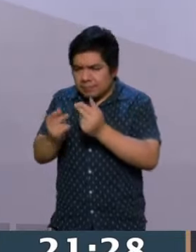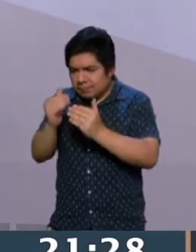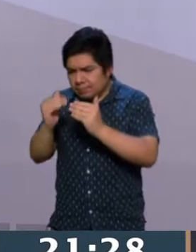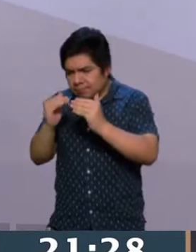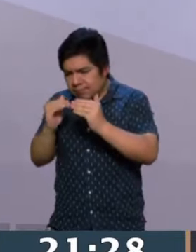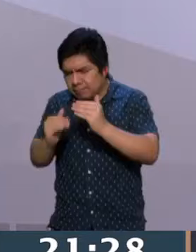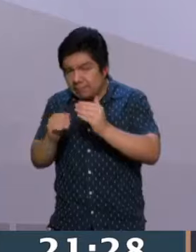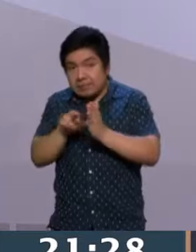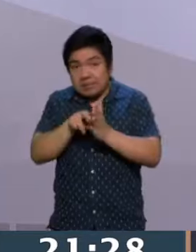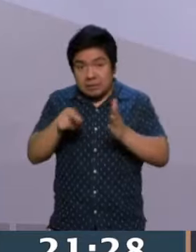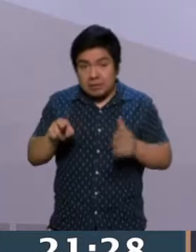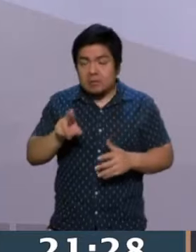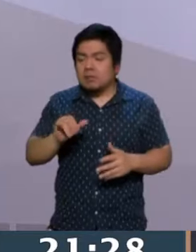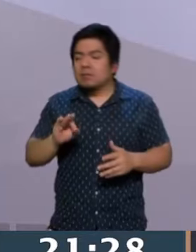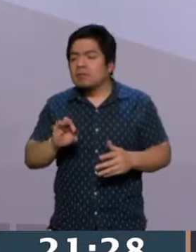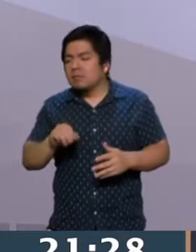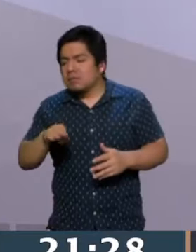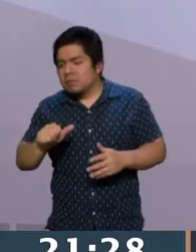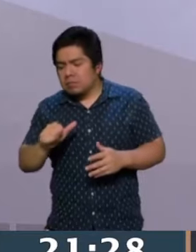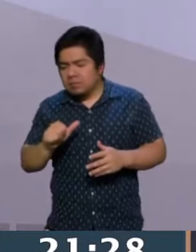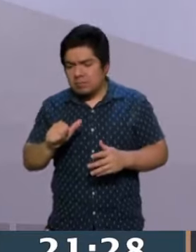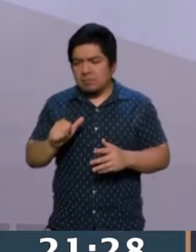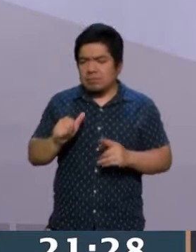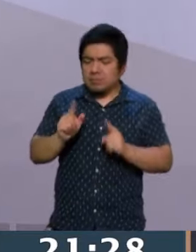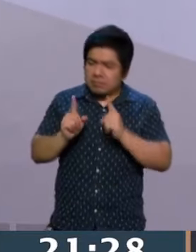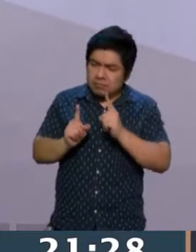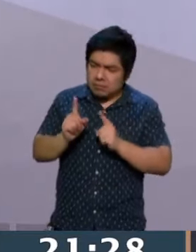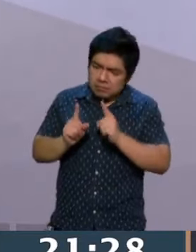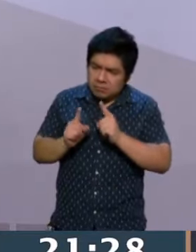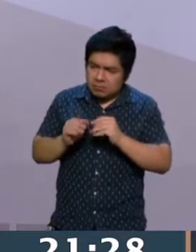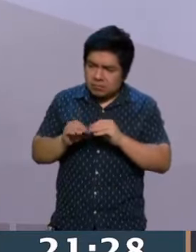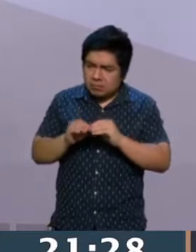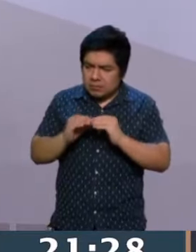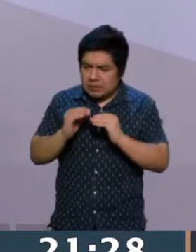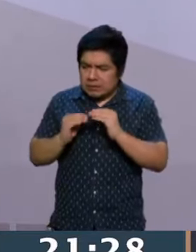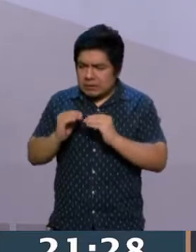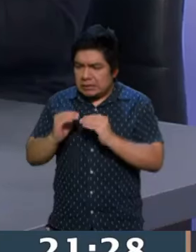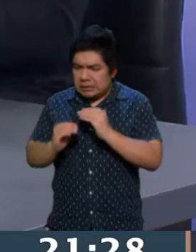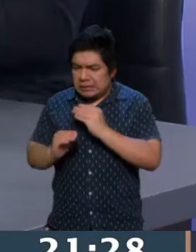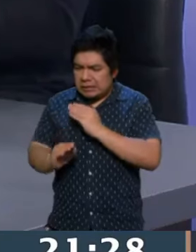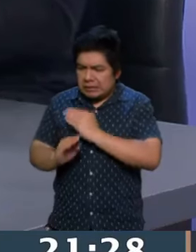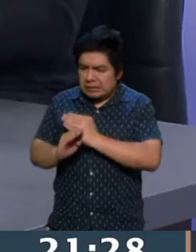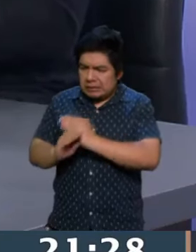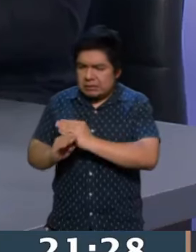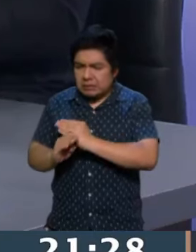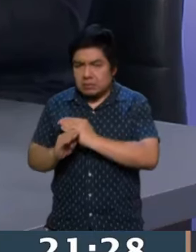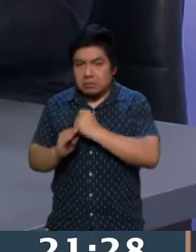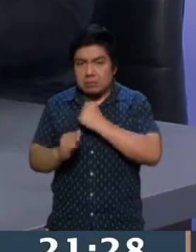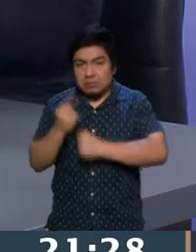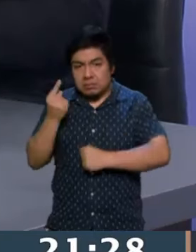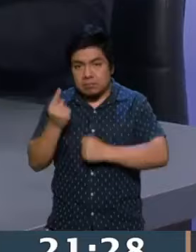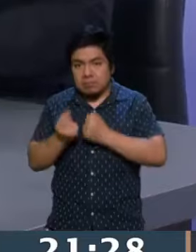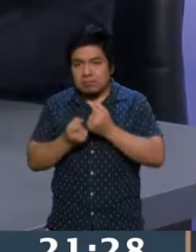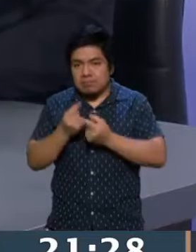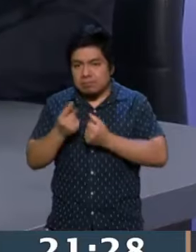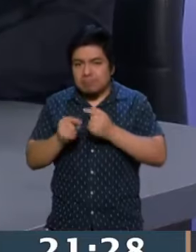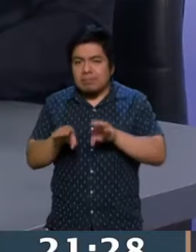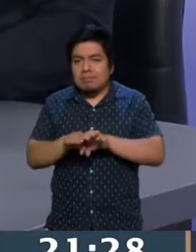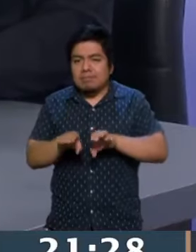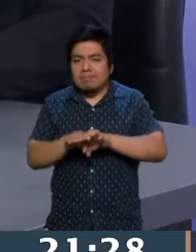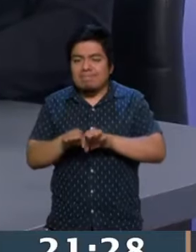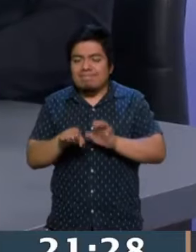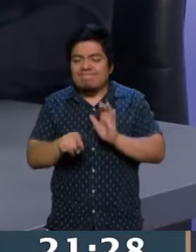sobre la reforma que fue la que a mí me generó esta duda sobre la tasa de rechazo porque lo intentaron utilizar como argumento para